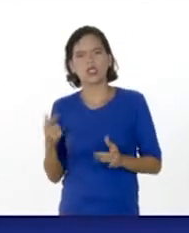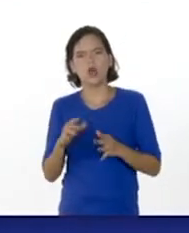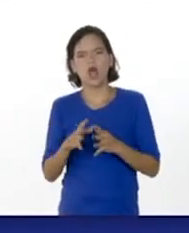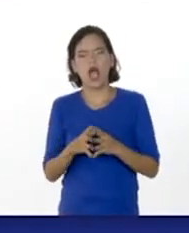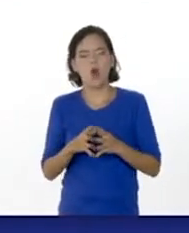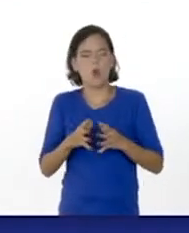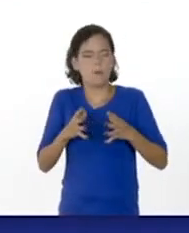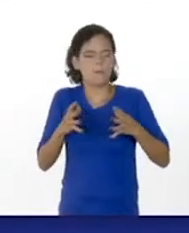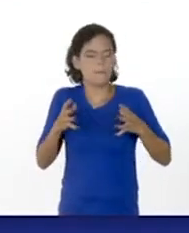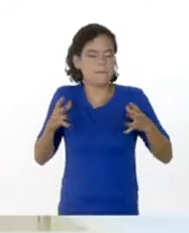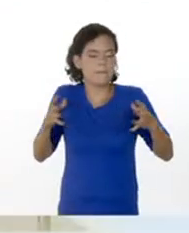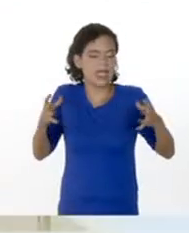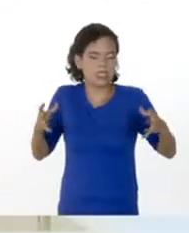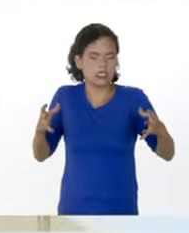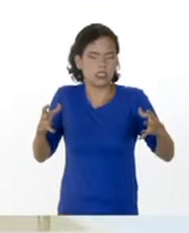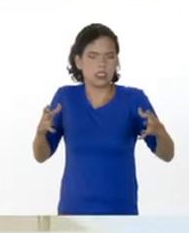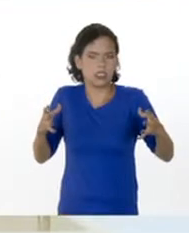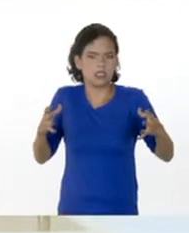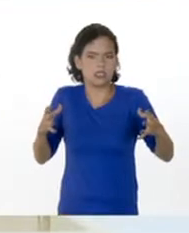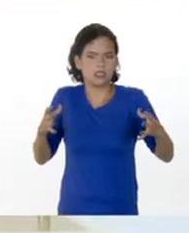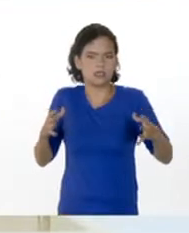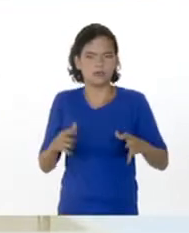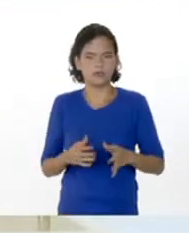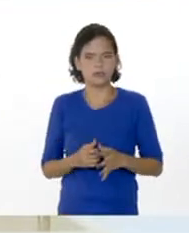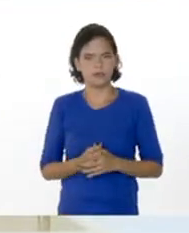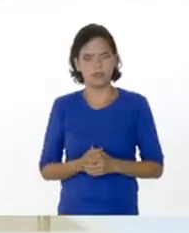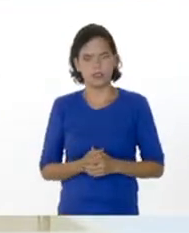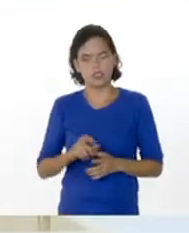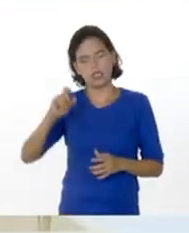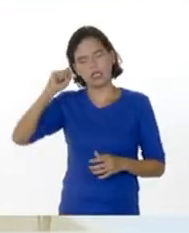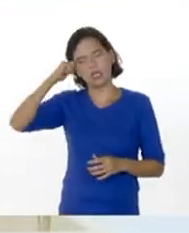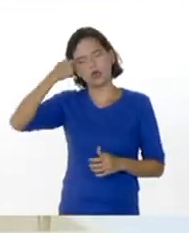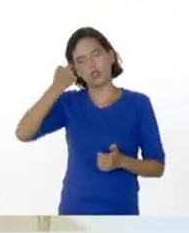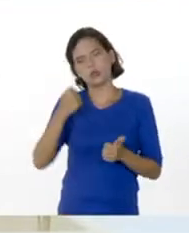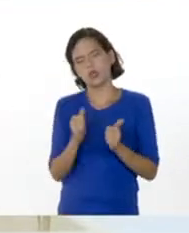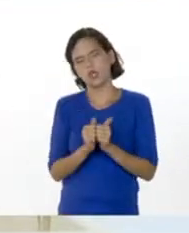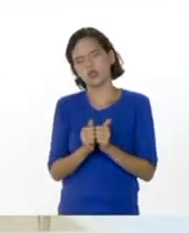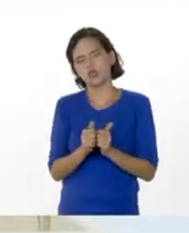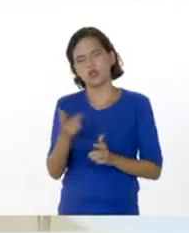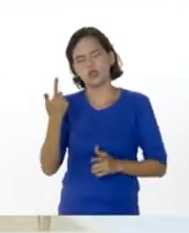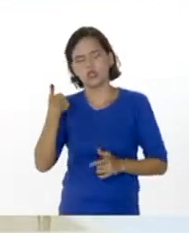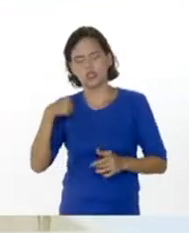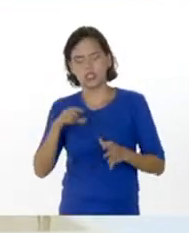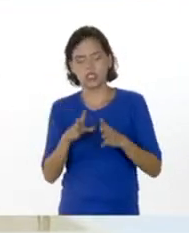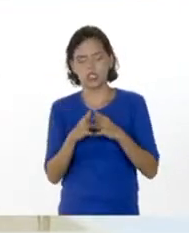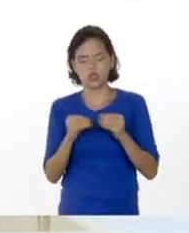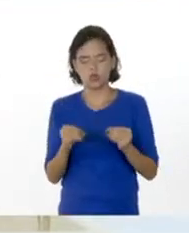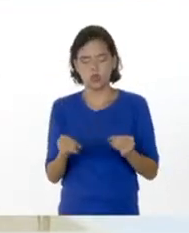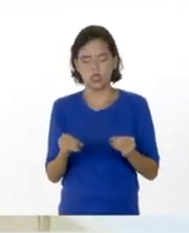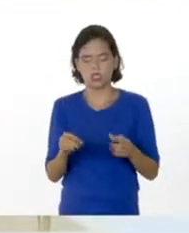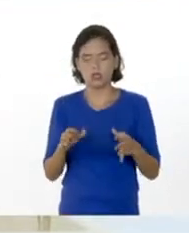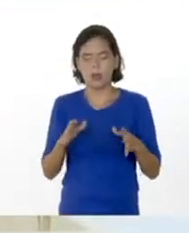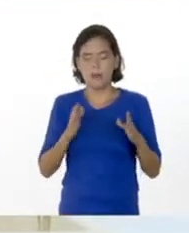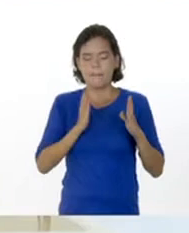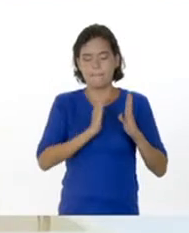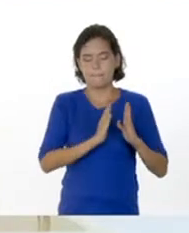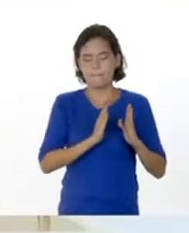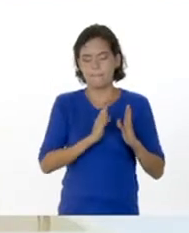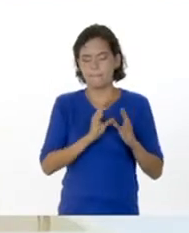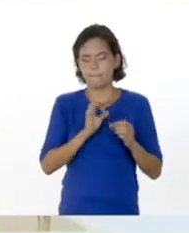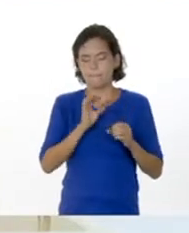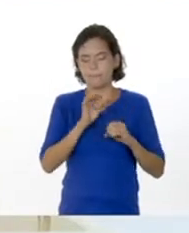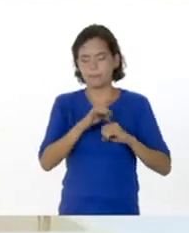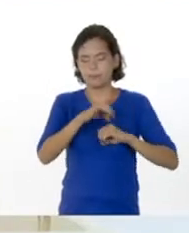su volumen, ¿verdad? Ahora, recordemos que los sólidos tienen todas sus partículas perfectamente